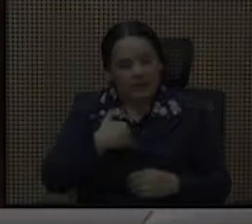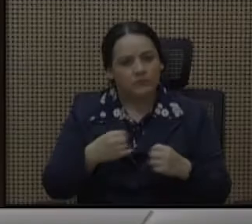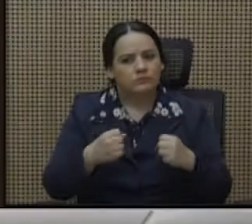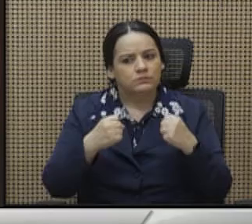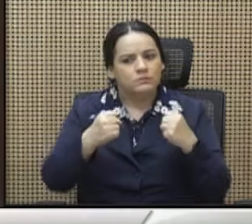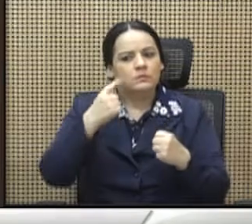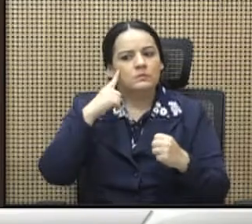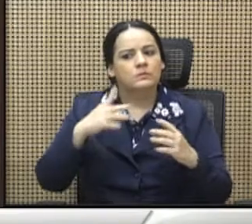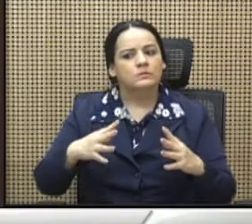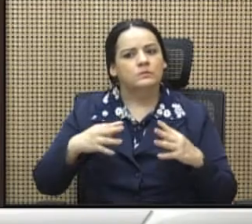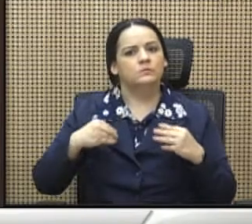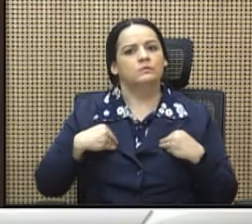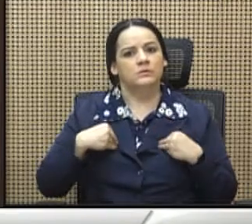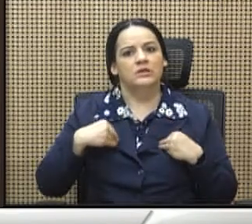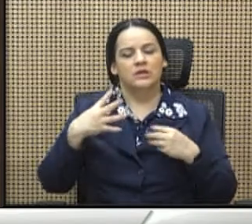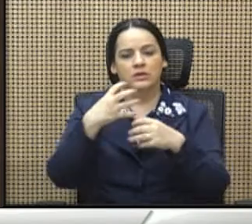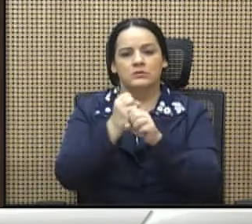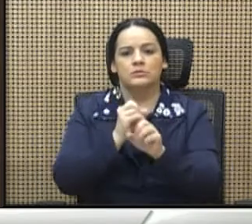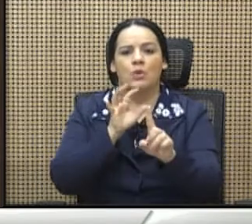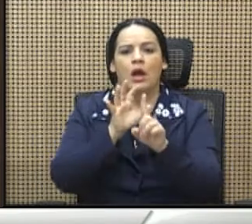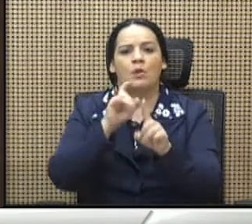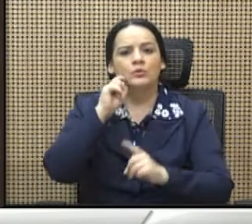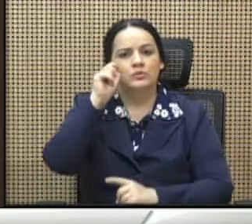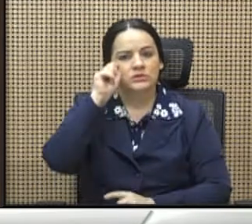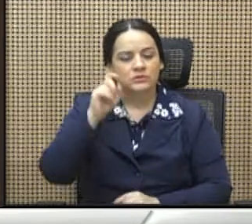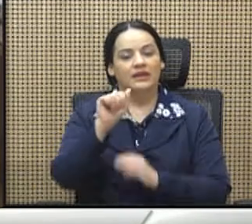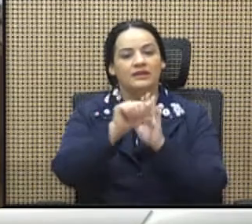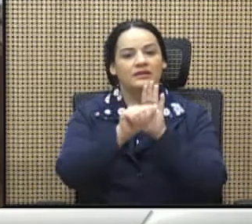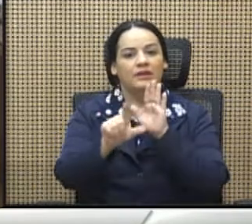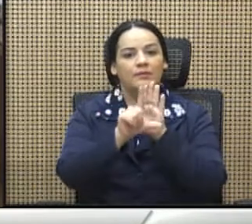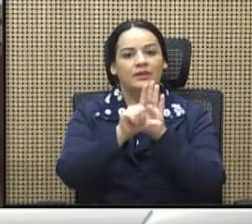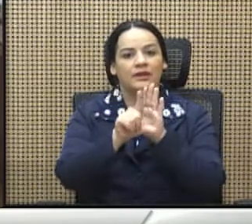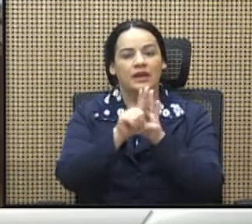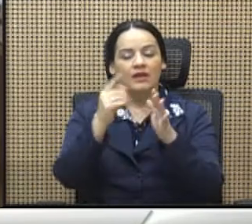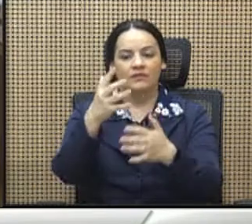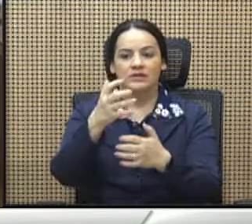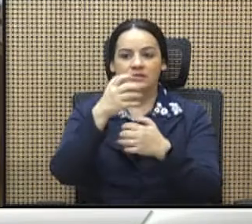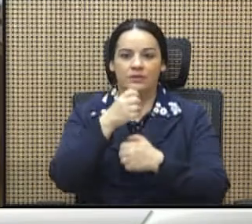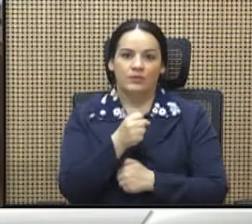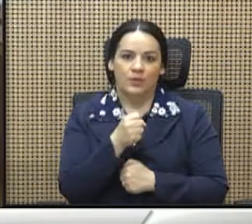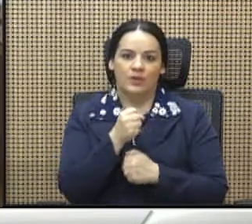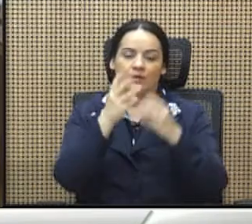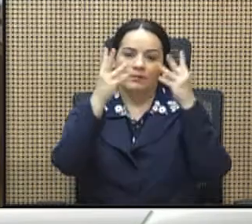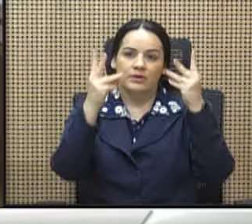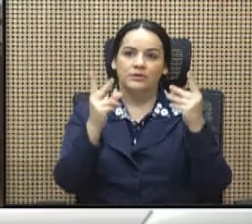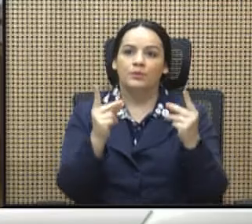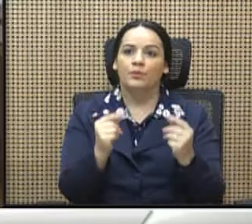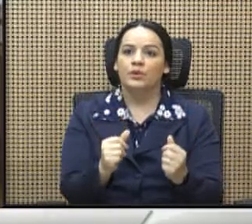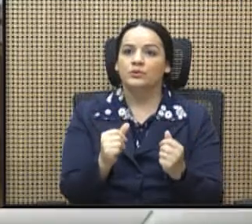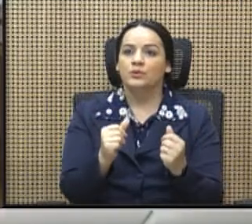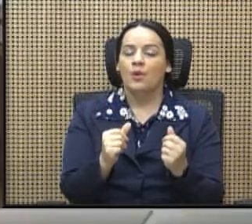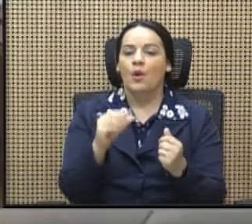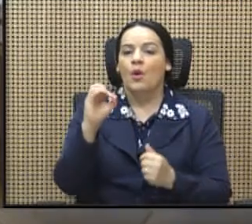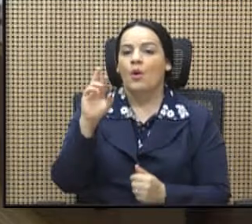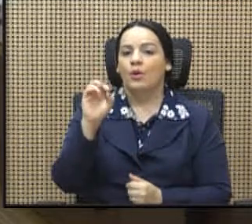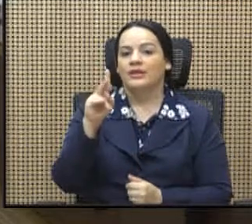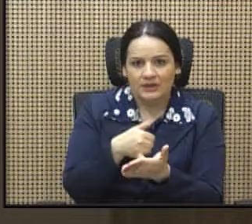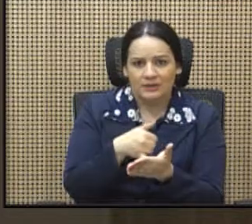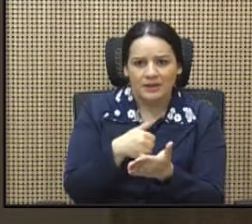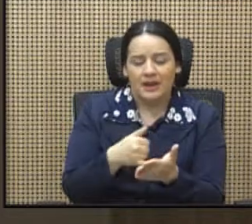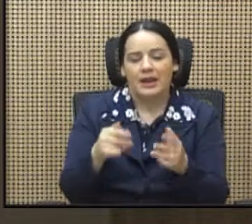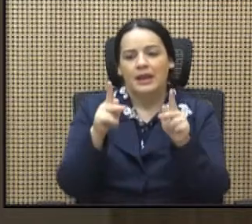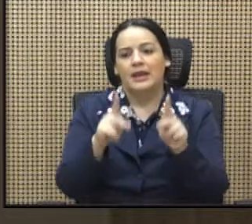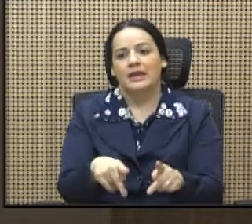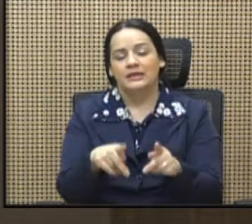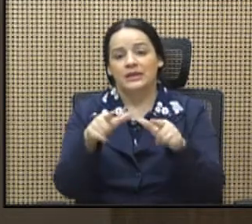Los diputados aprobaron el expediente 20.822, reforma de varios artículos de la ley que crea la Red